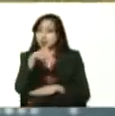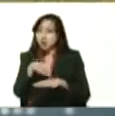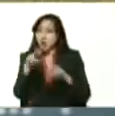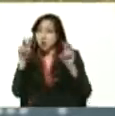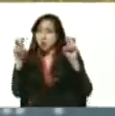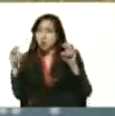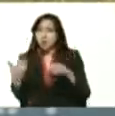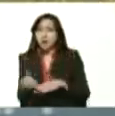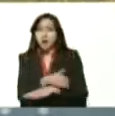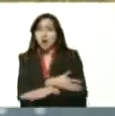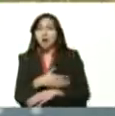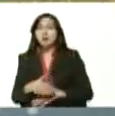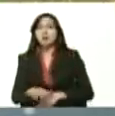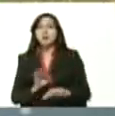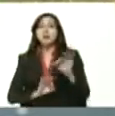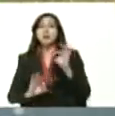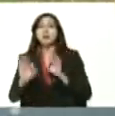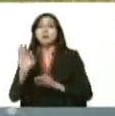asamblea nacional